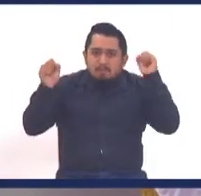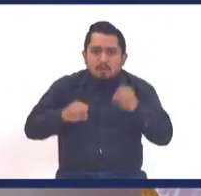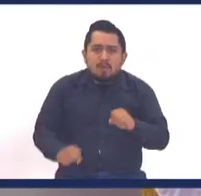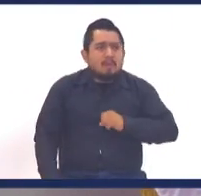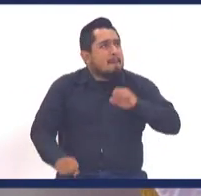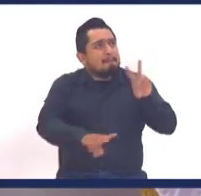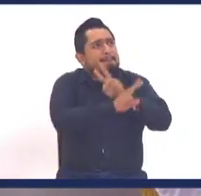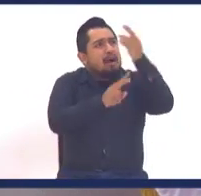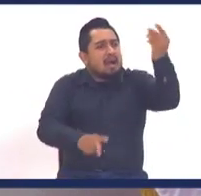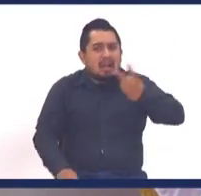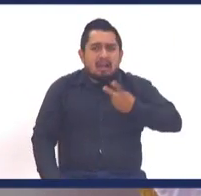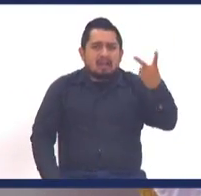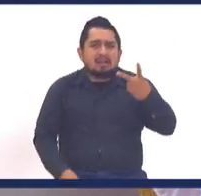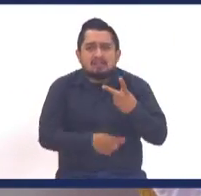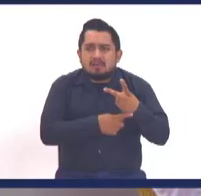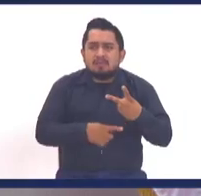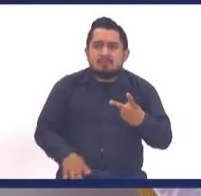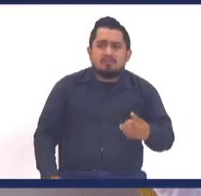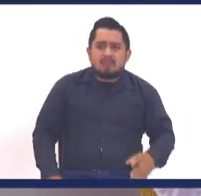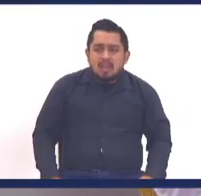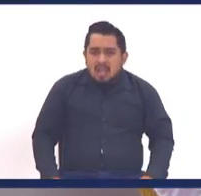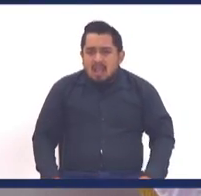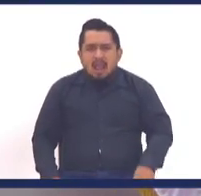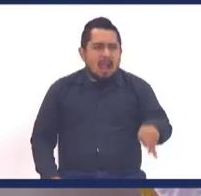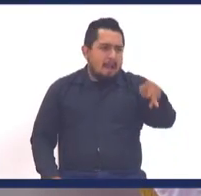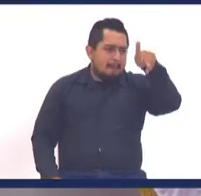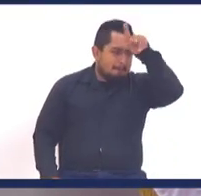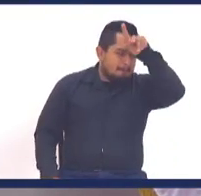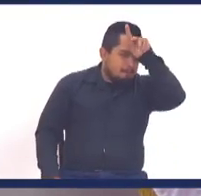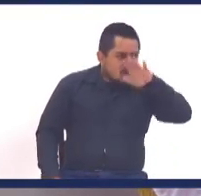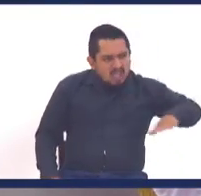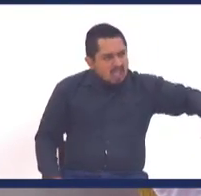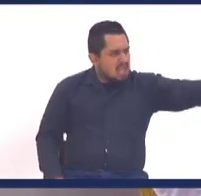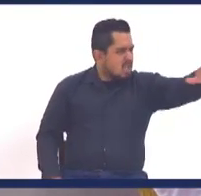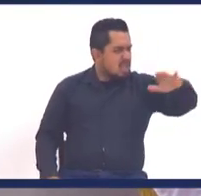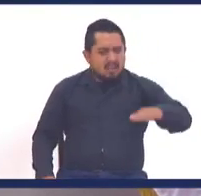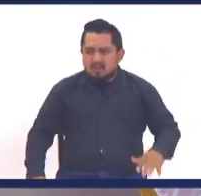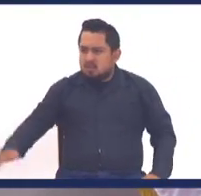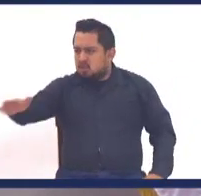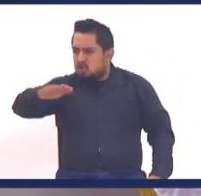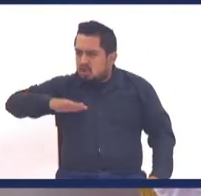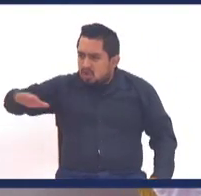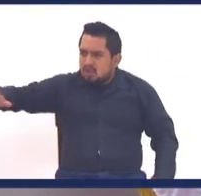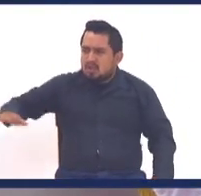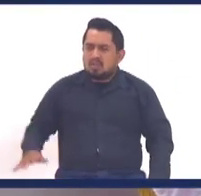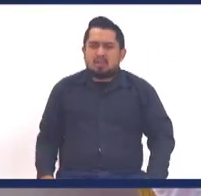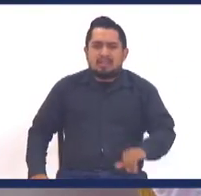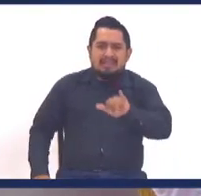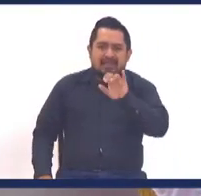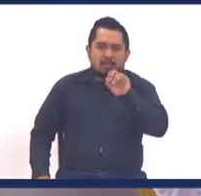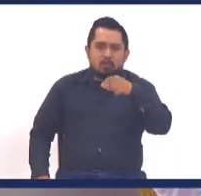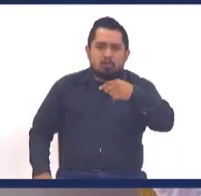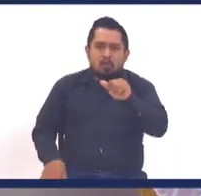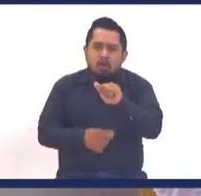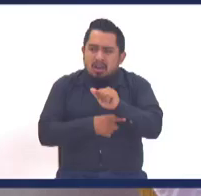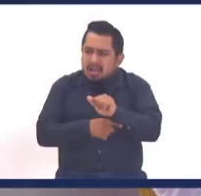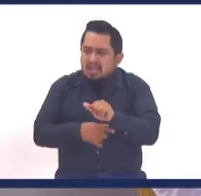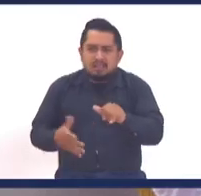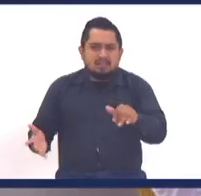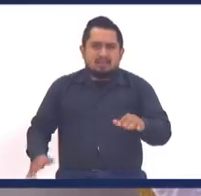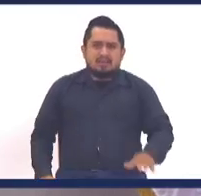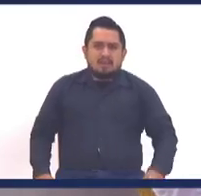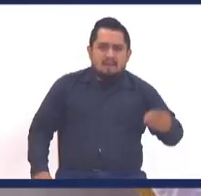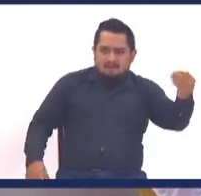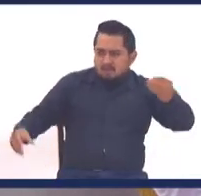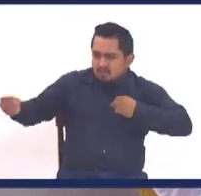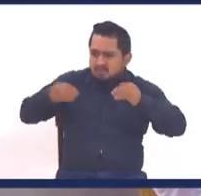estar en paz con Dios? Traté de ir al Machu Picchu, traté de ir a la India, traté de tomar clases de yoga, todo trataste, intentando